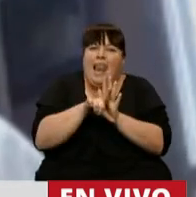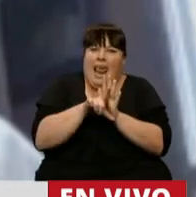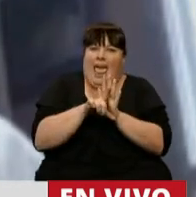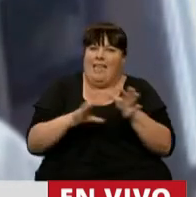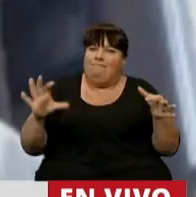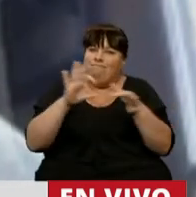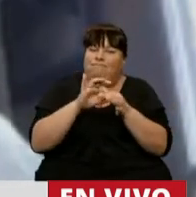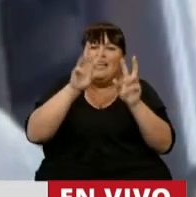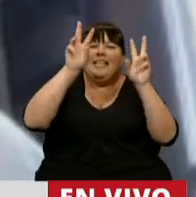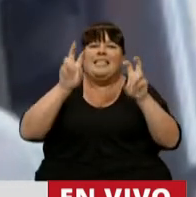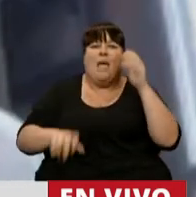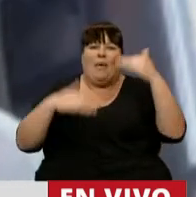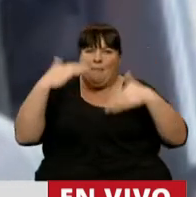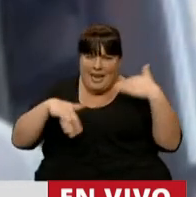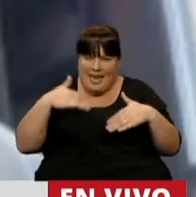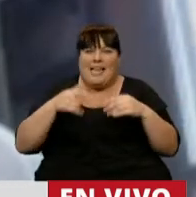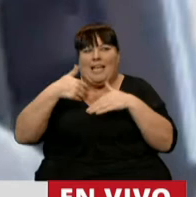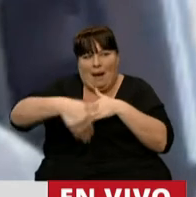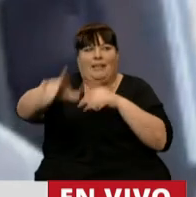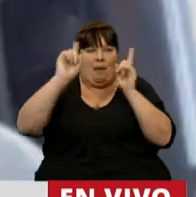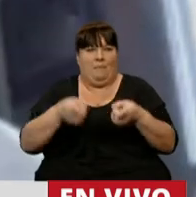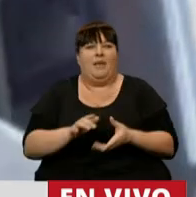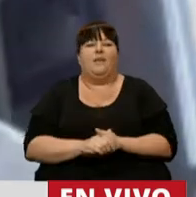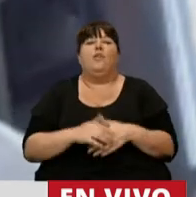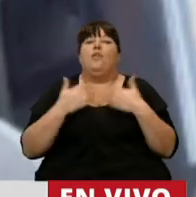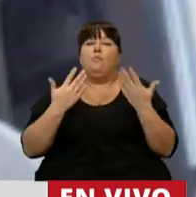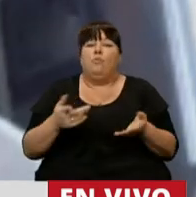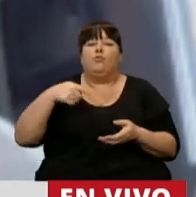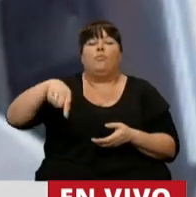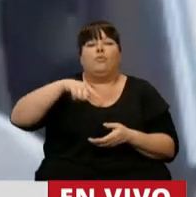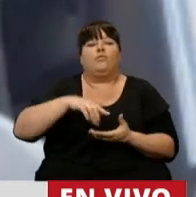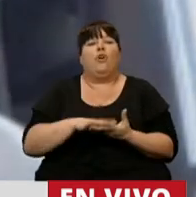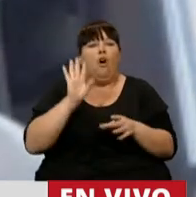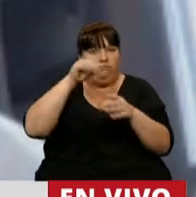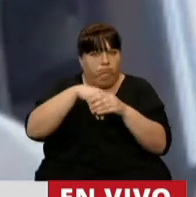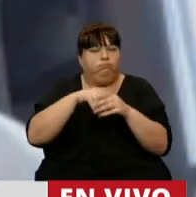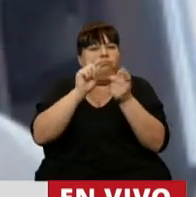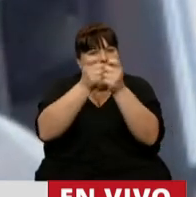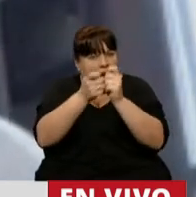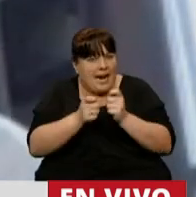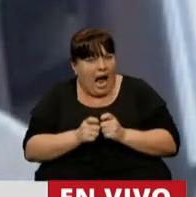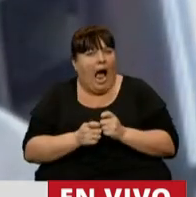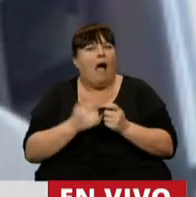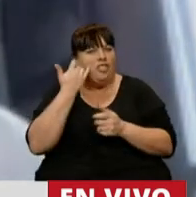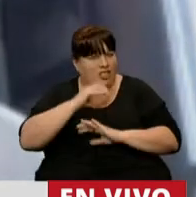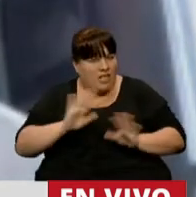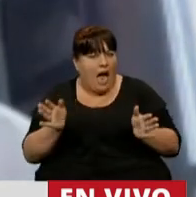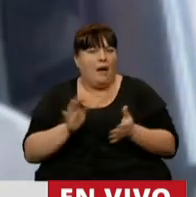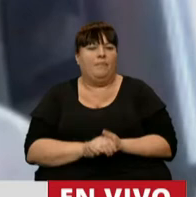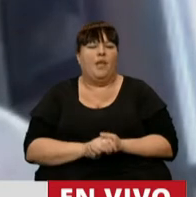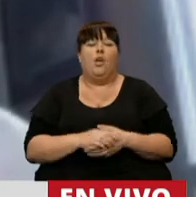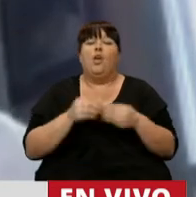que combine estos aspectos de la emergencia, que por eso, por supuesto, vamos a apoyar, incluso con las modificaciones que se le realizaron,